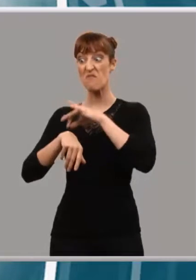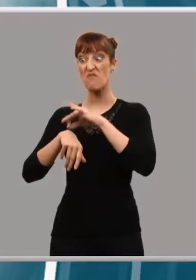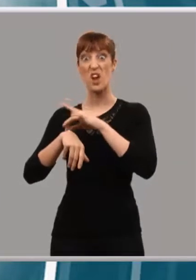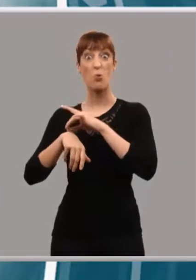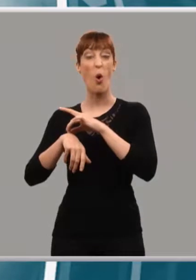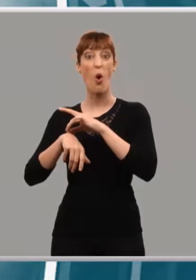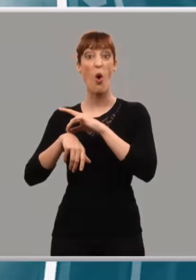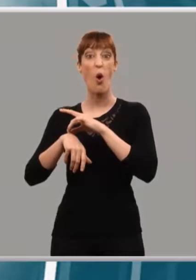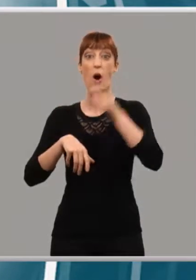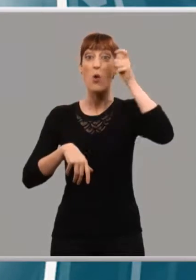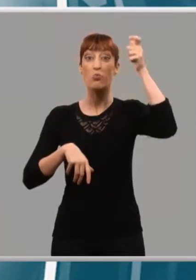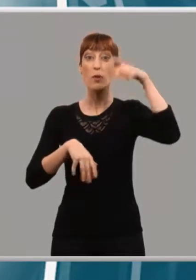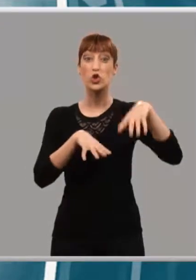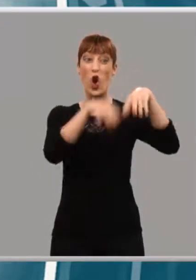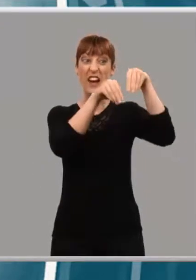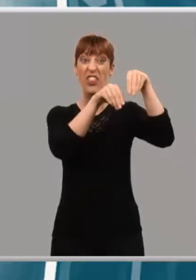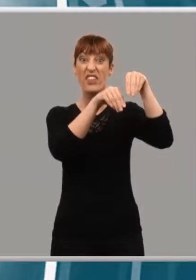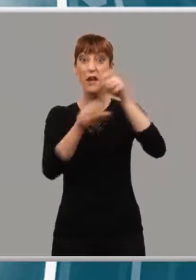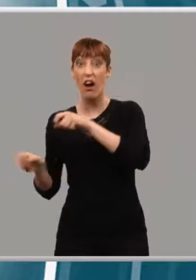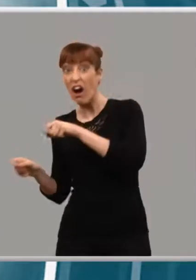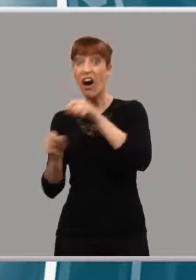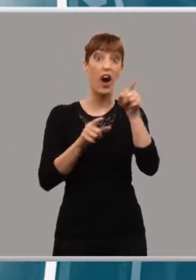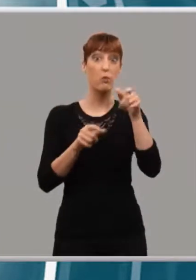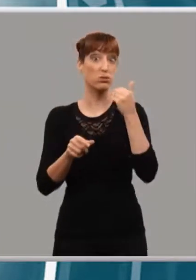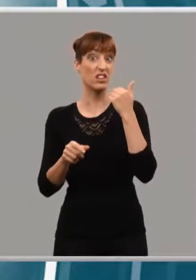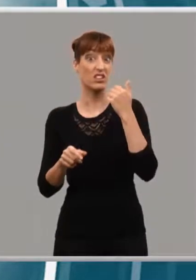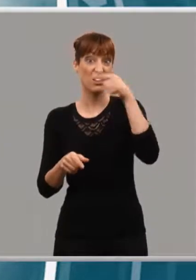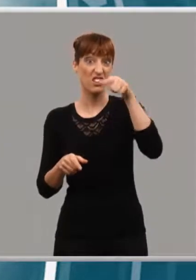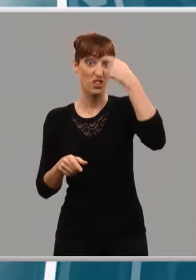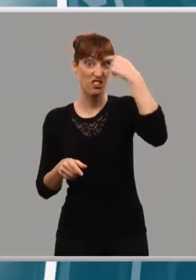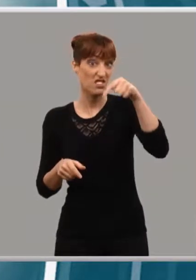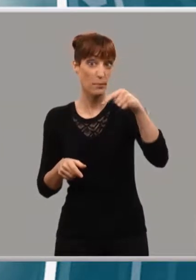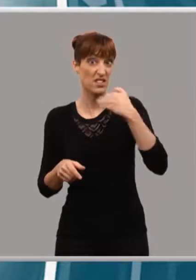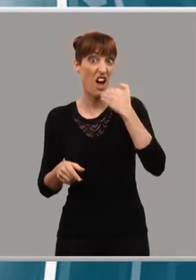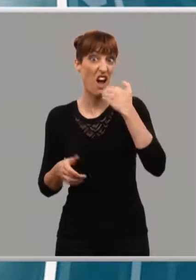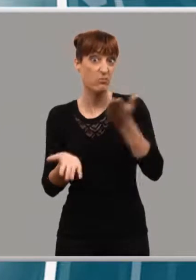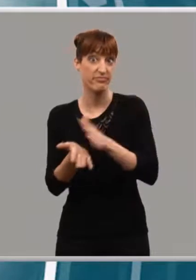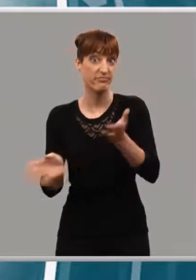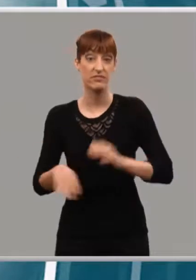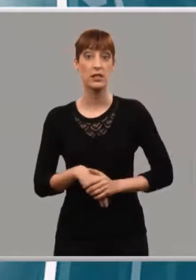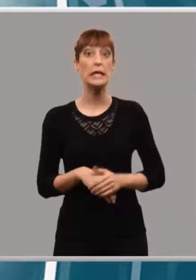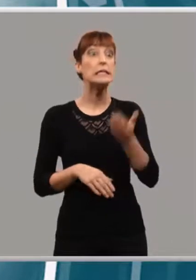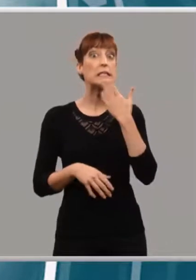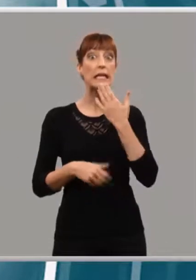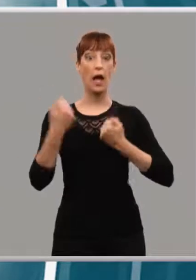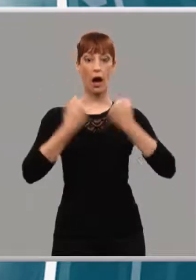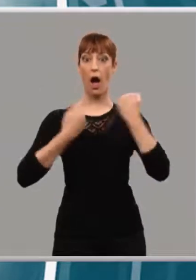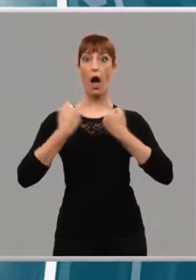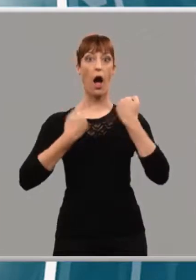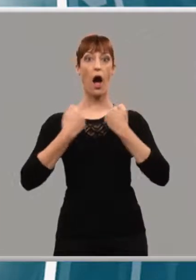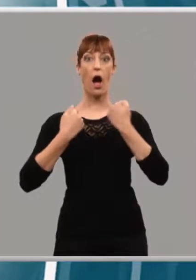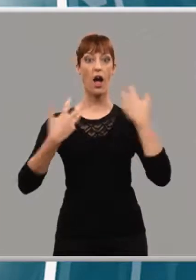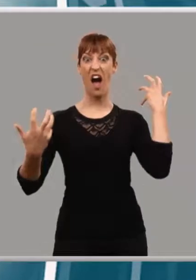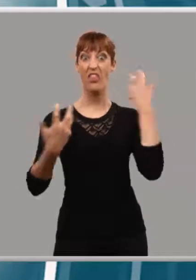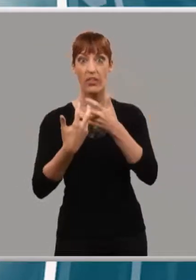Torrecía pues ya sabes, pues ya estás. Si aquí una persona va de viaje por la carretera y tiene un accidente que Dios